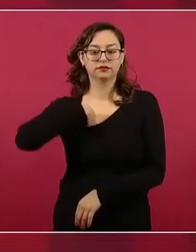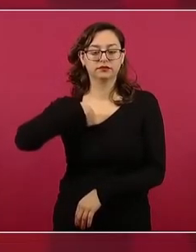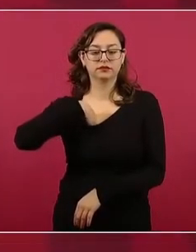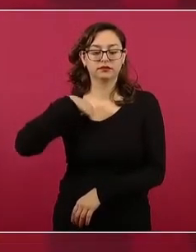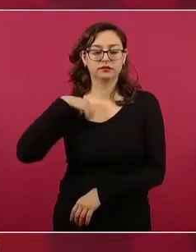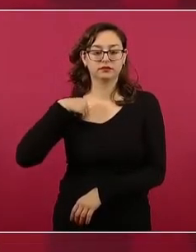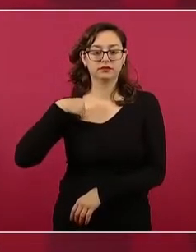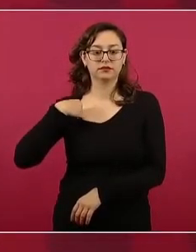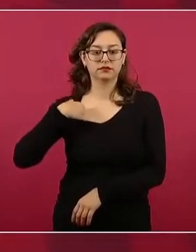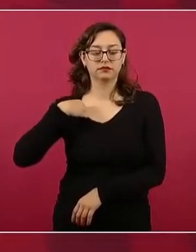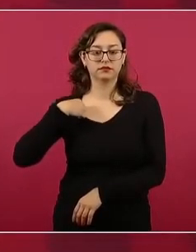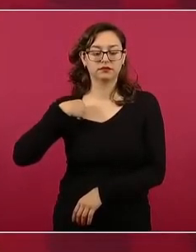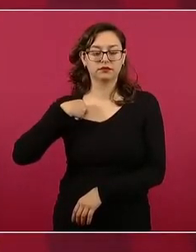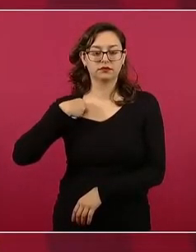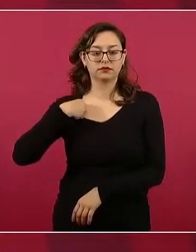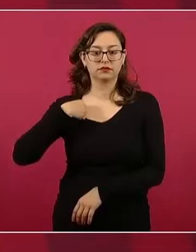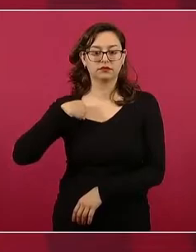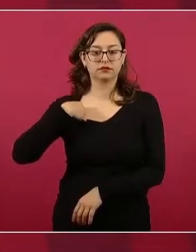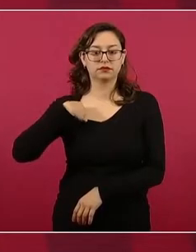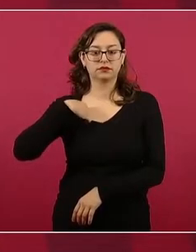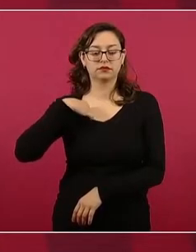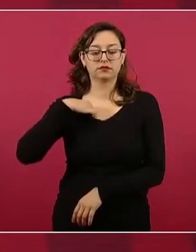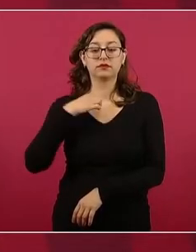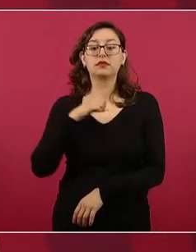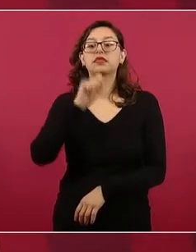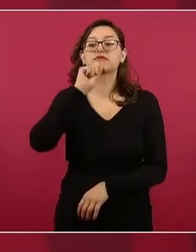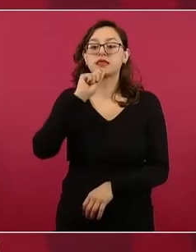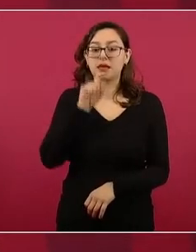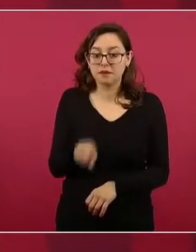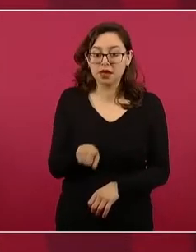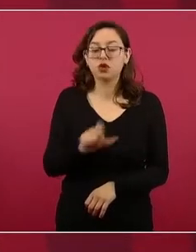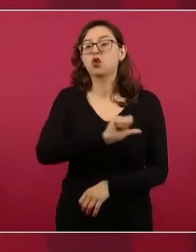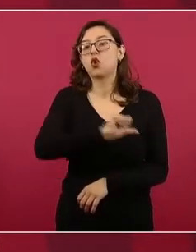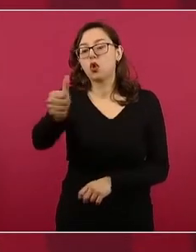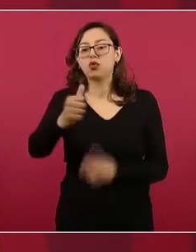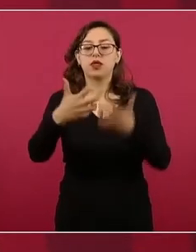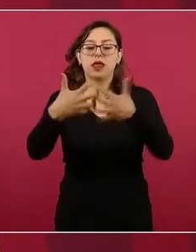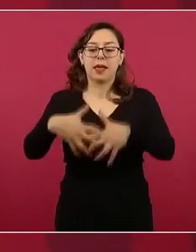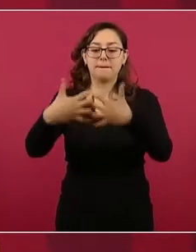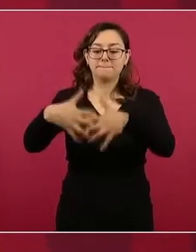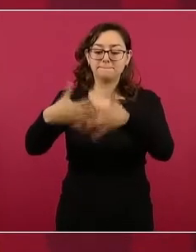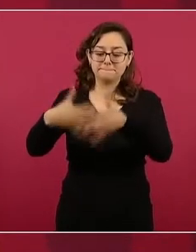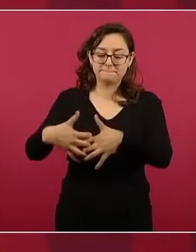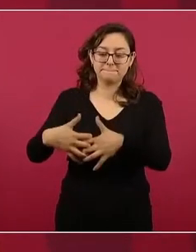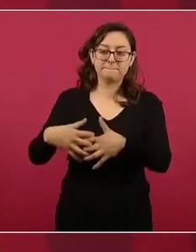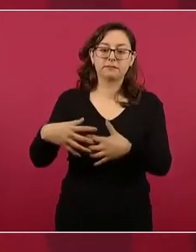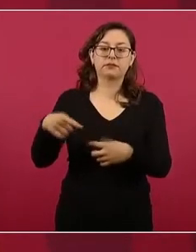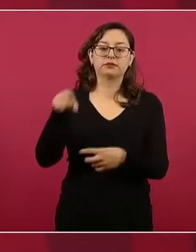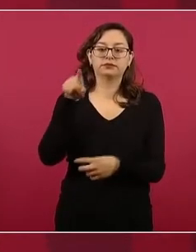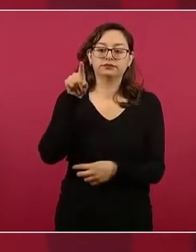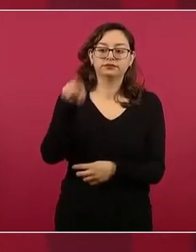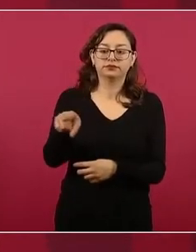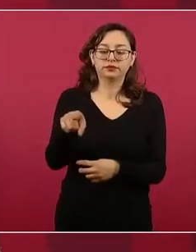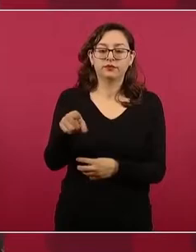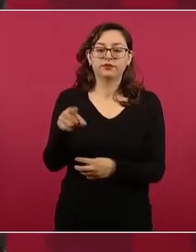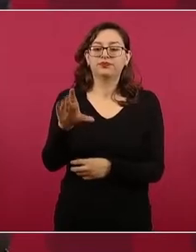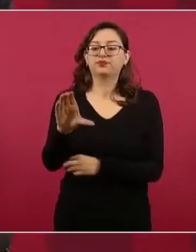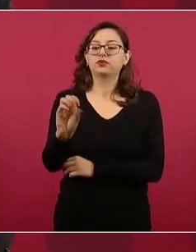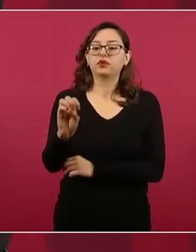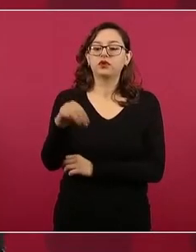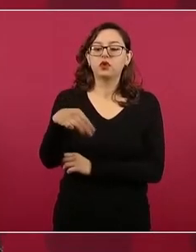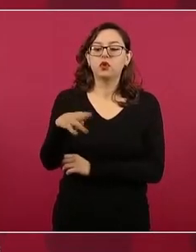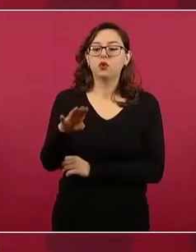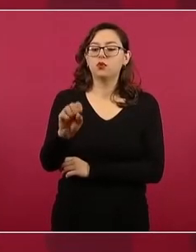una coquizadora, que es una planta para que en vez de combustóleo